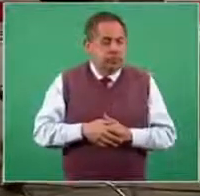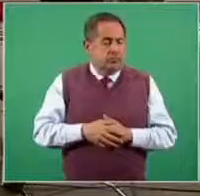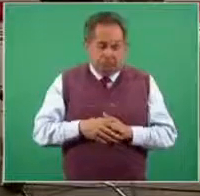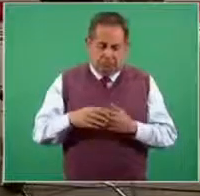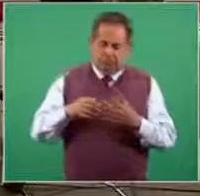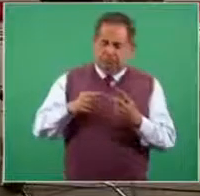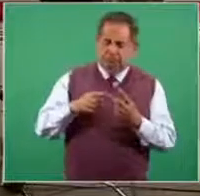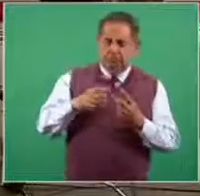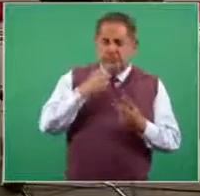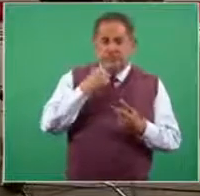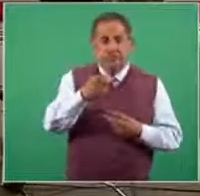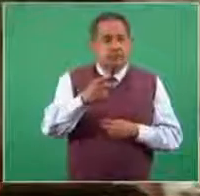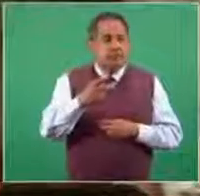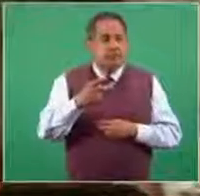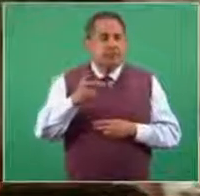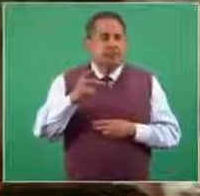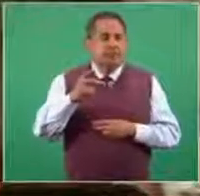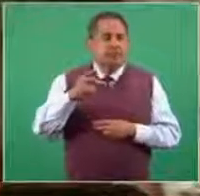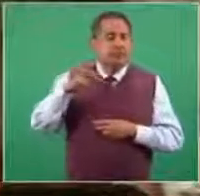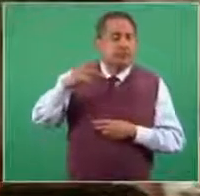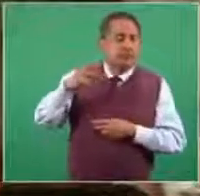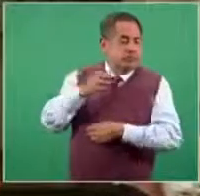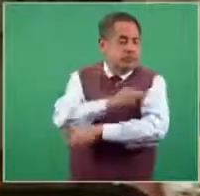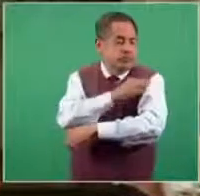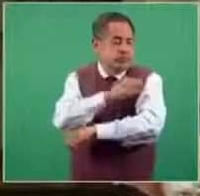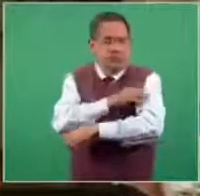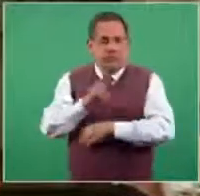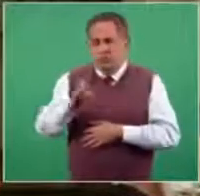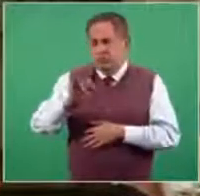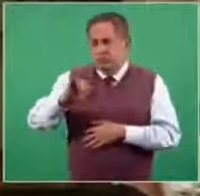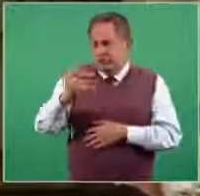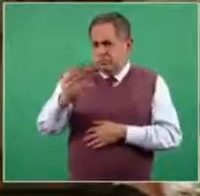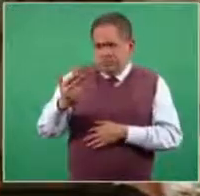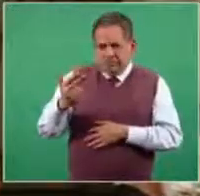tercera prueba de ensayo con la vacuna del VIH-Cida.